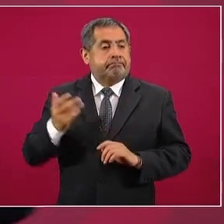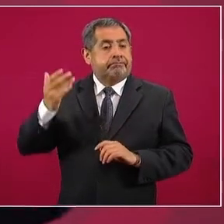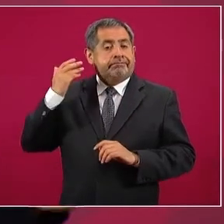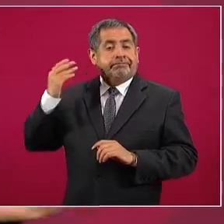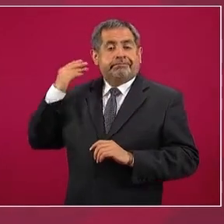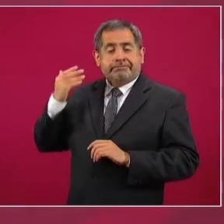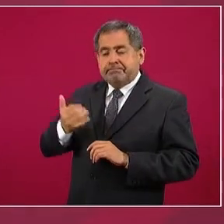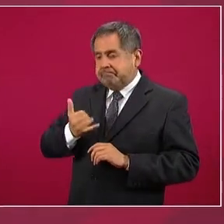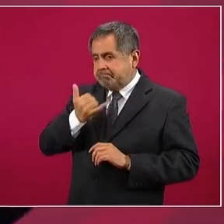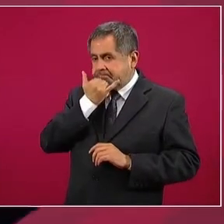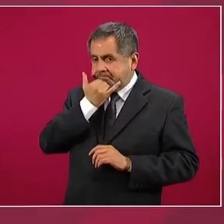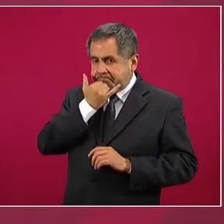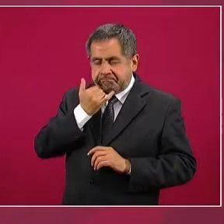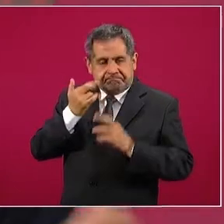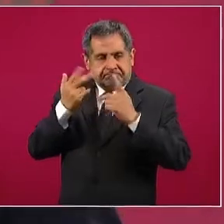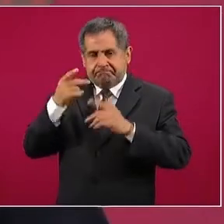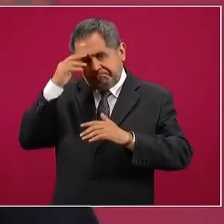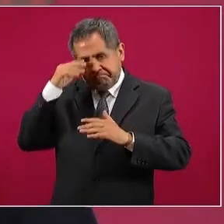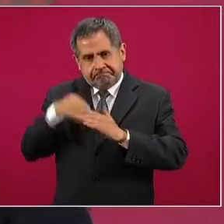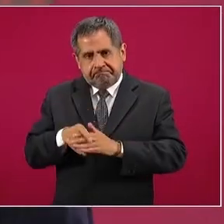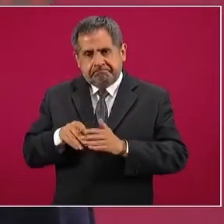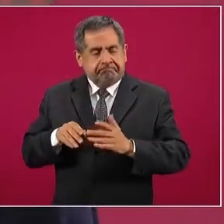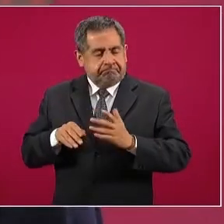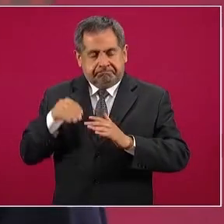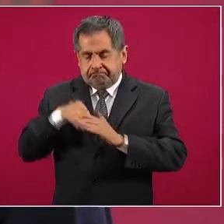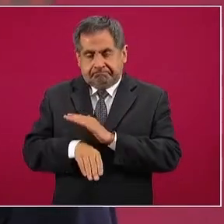un rotundo fracaso.